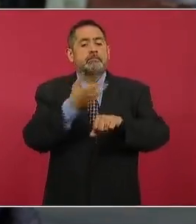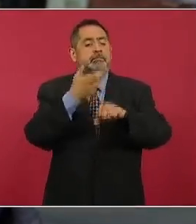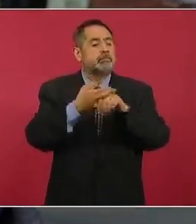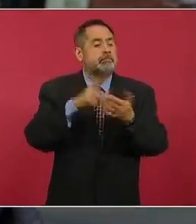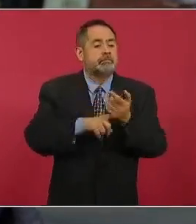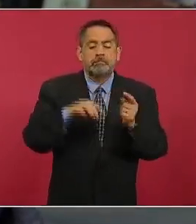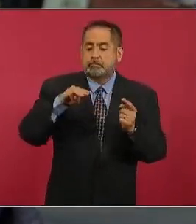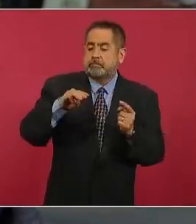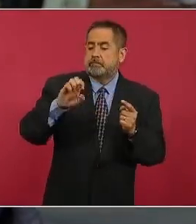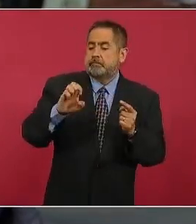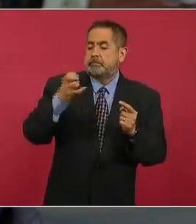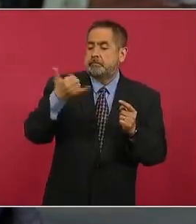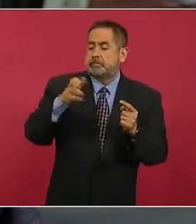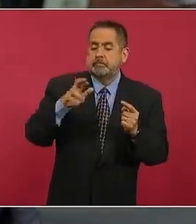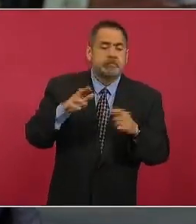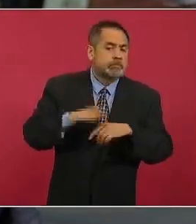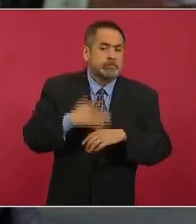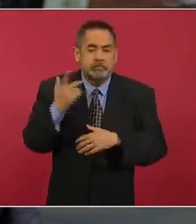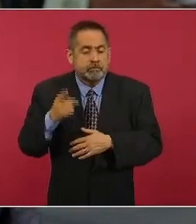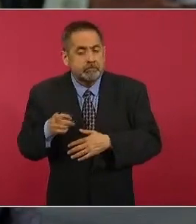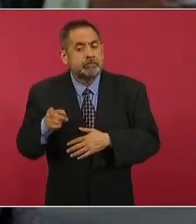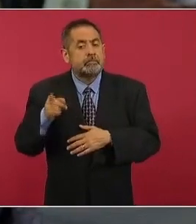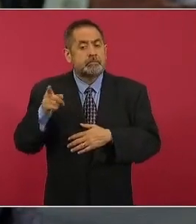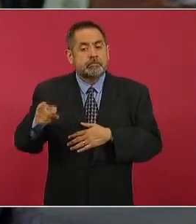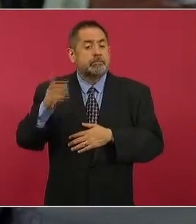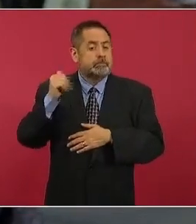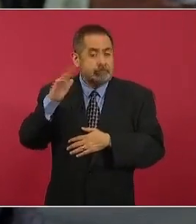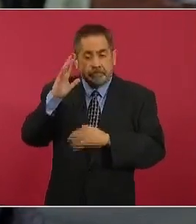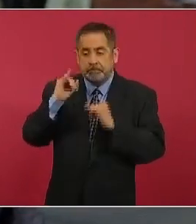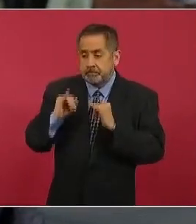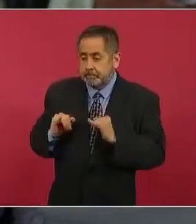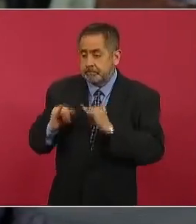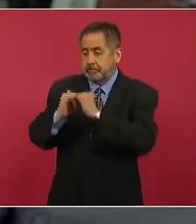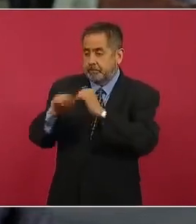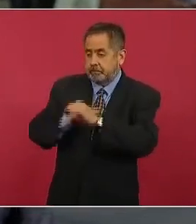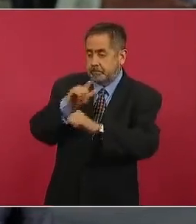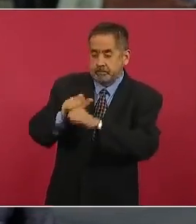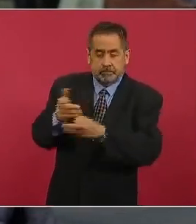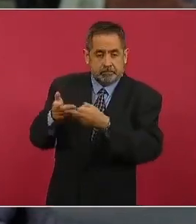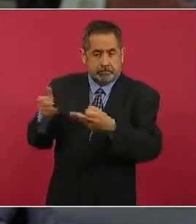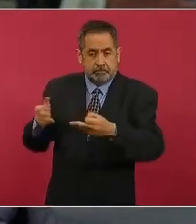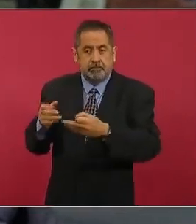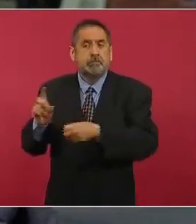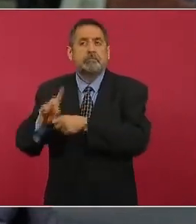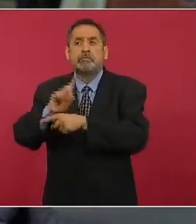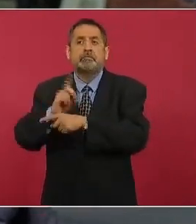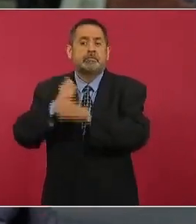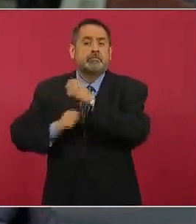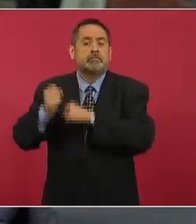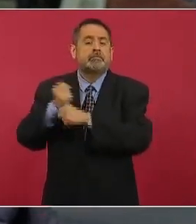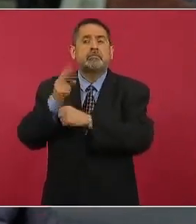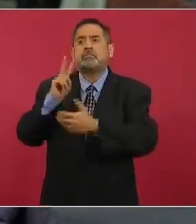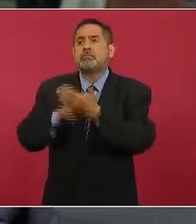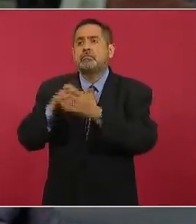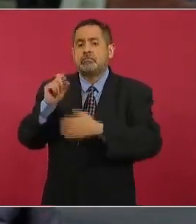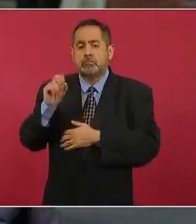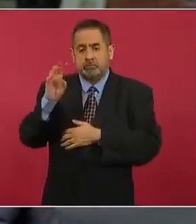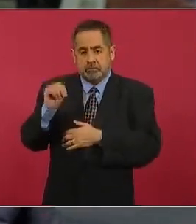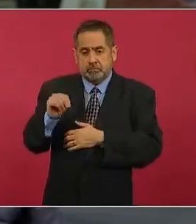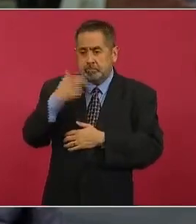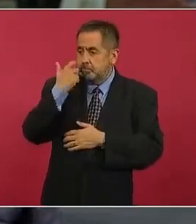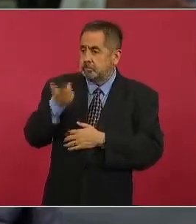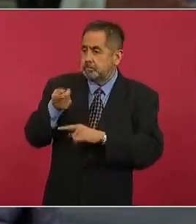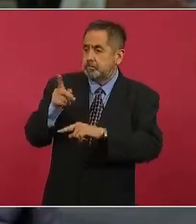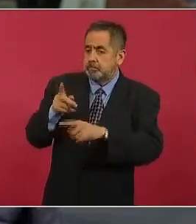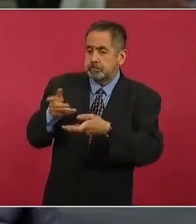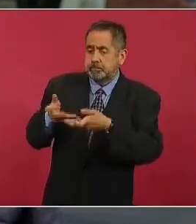porque lo que era el Instituto Nacional de Suelo Sustentable desde 2009 le pidió quieren regularizar su